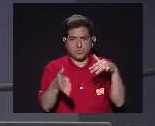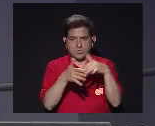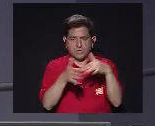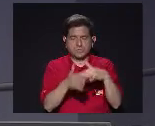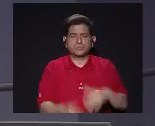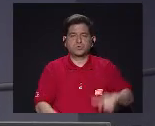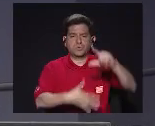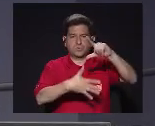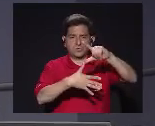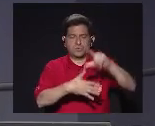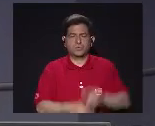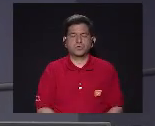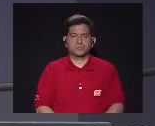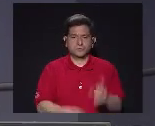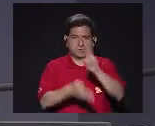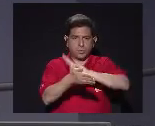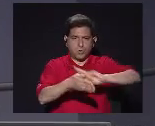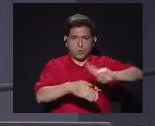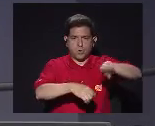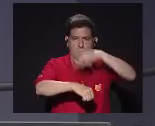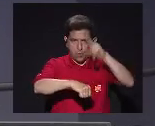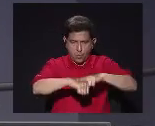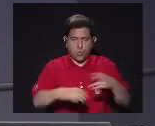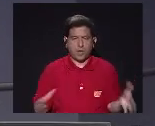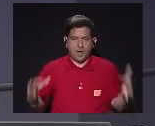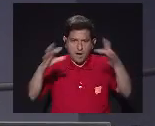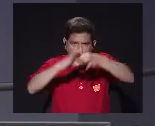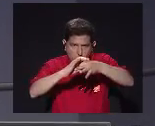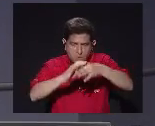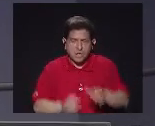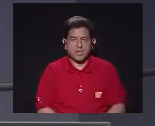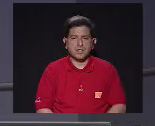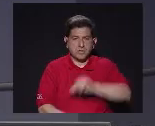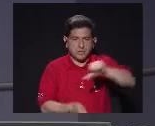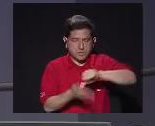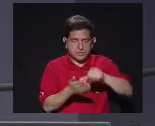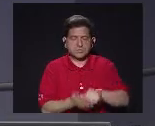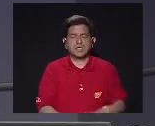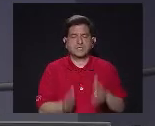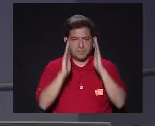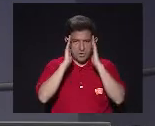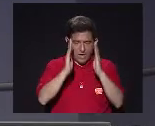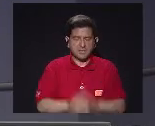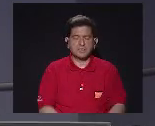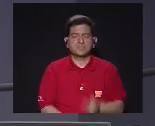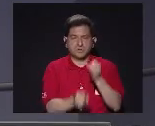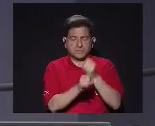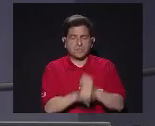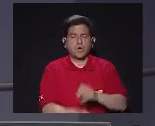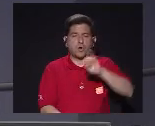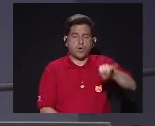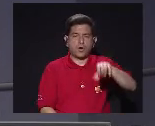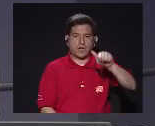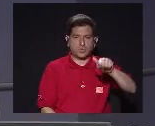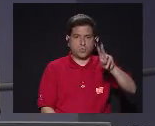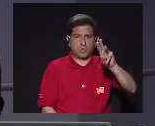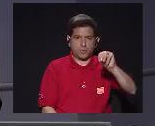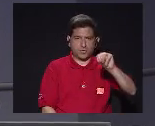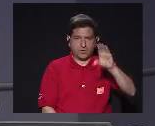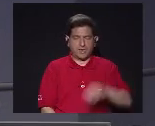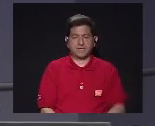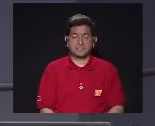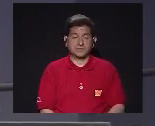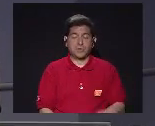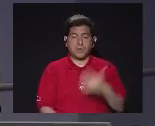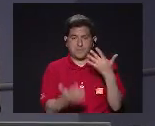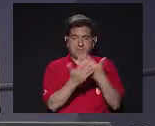Estudios Latinoamericanos De la Universidad Nacional En coordinación Con el Centro de Atención Institucional Jorge Arturo Montero Castro Mejor conocido por la gente